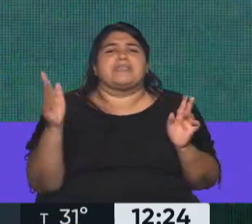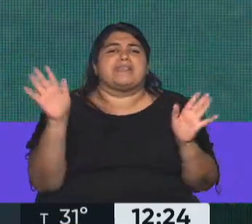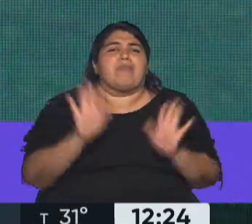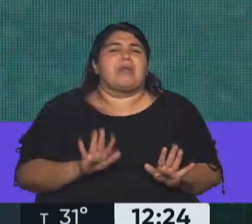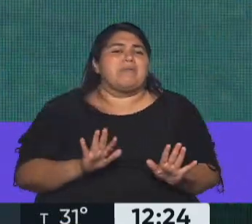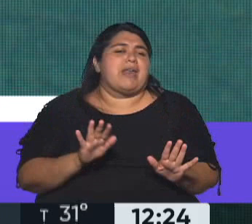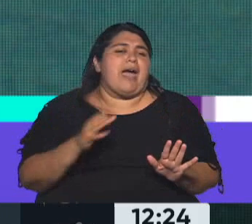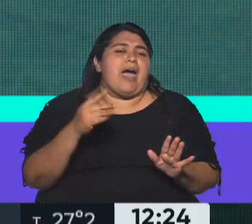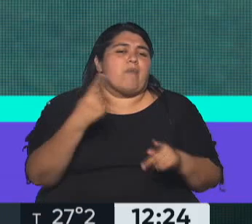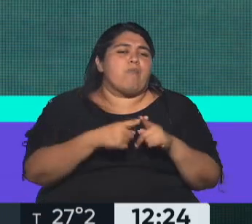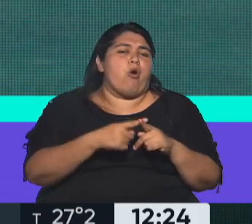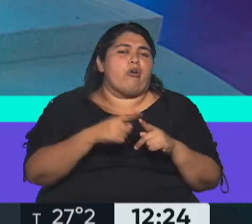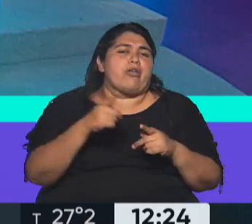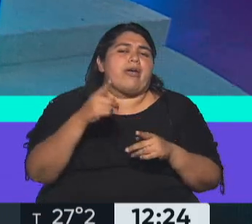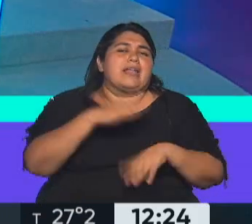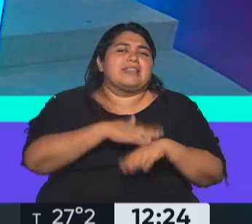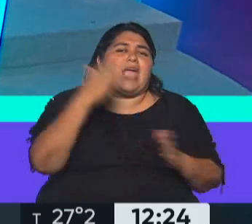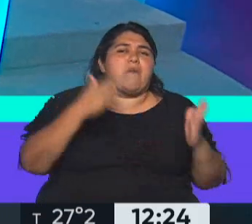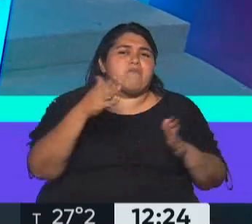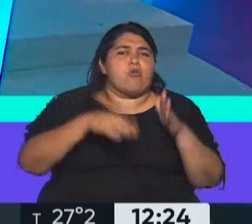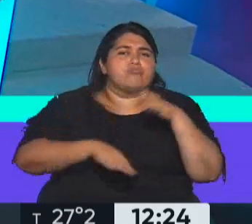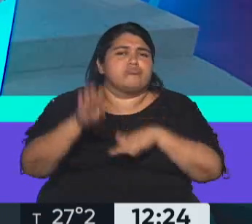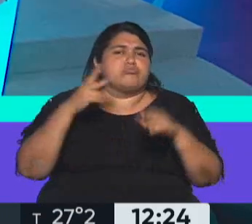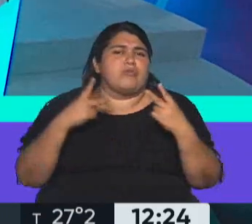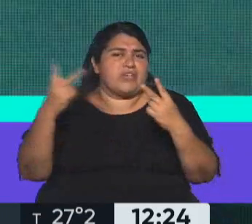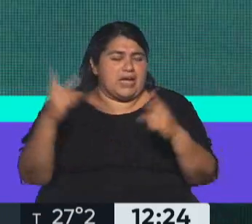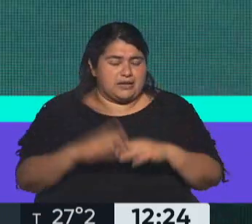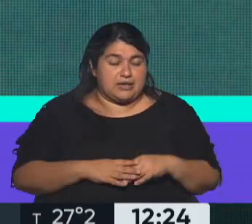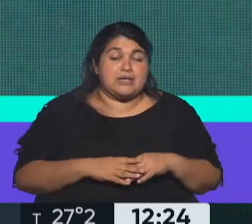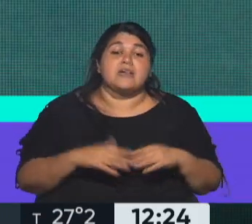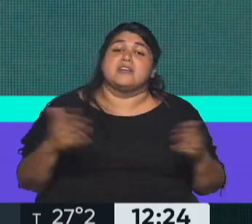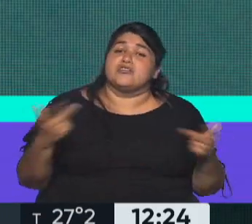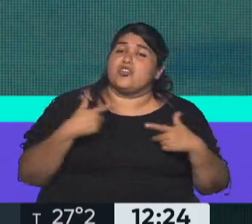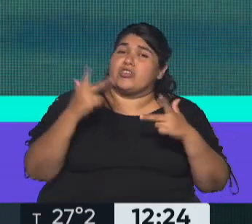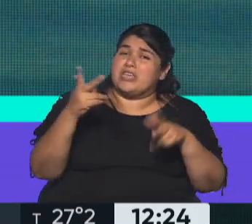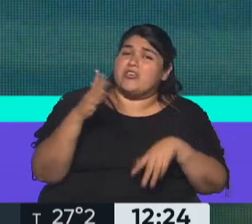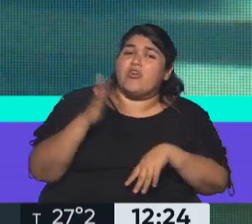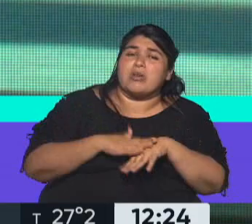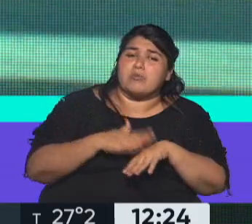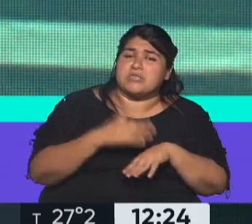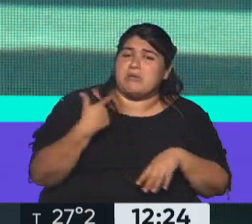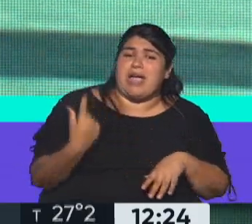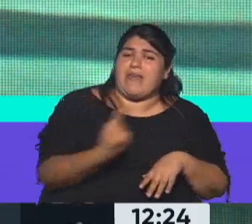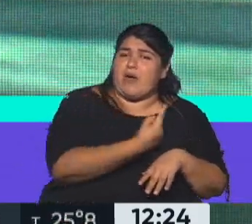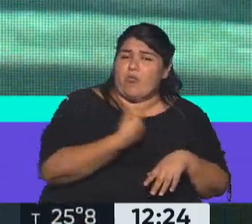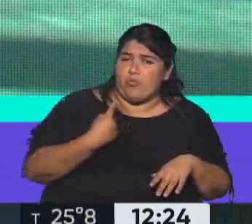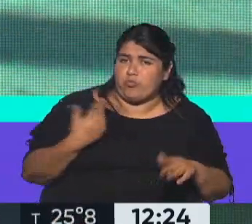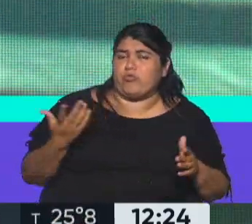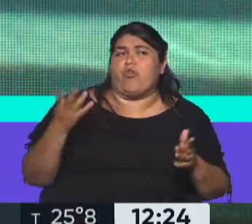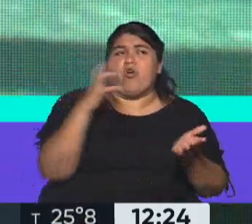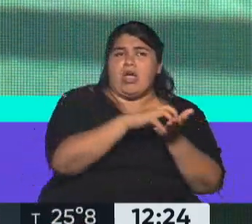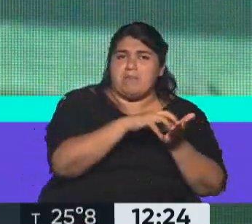más demanda en este caso de energía y esto, yo insisto, con la responsabilidad de cada uno de nosotros y de los